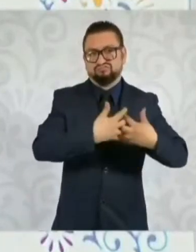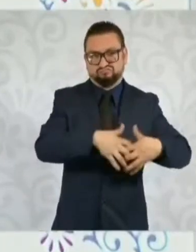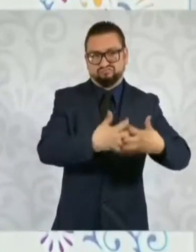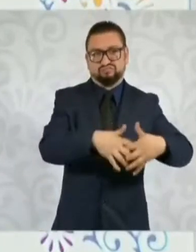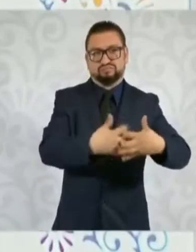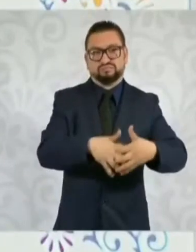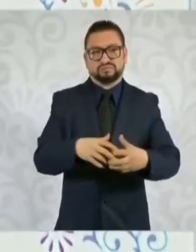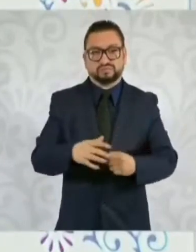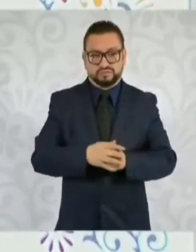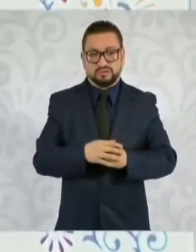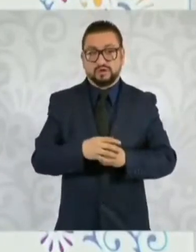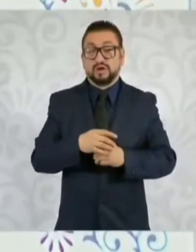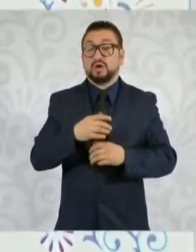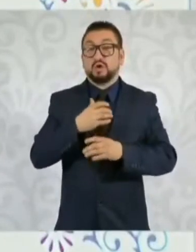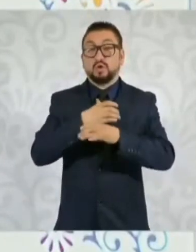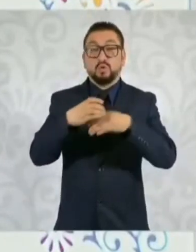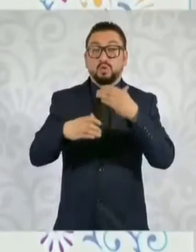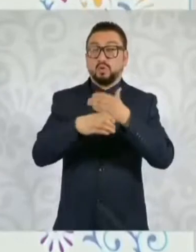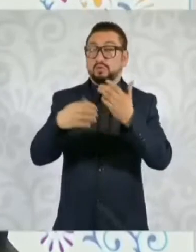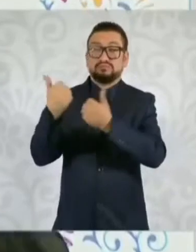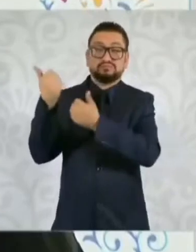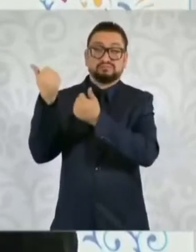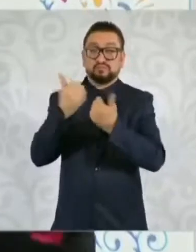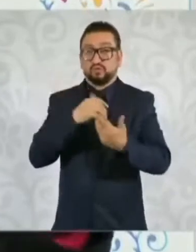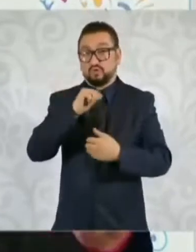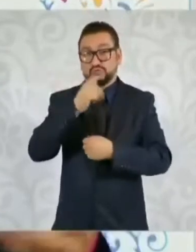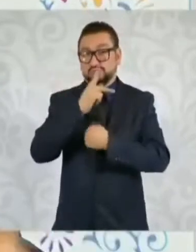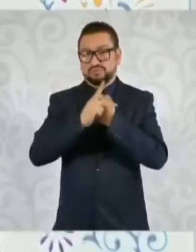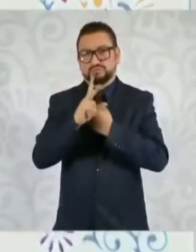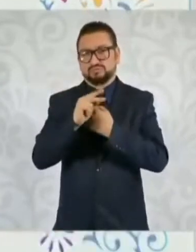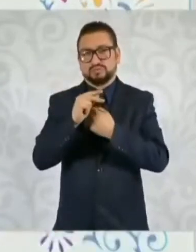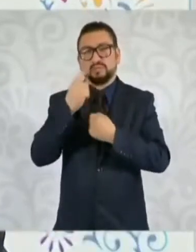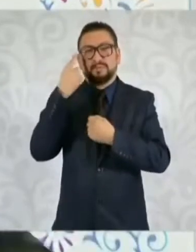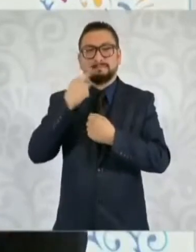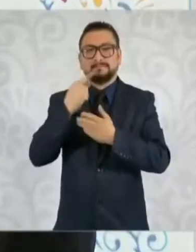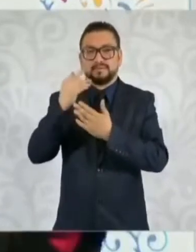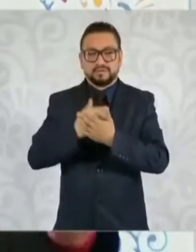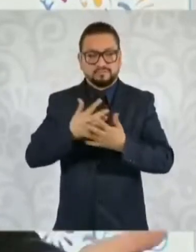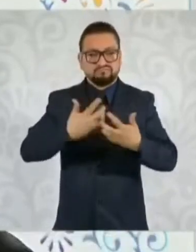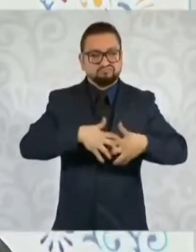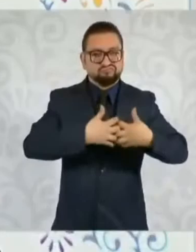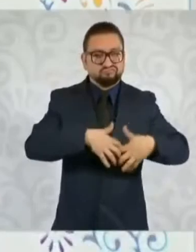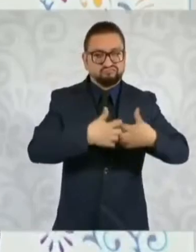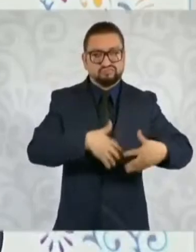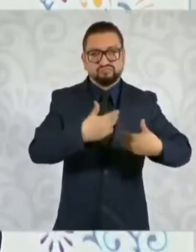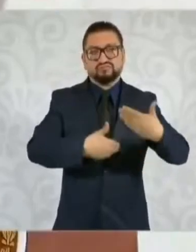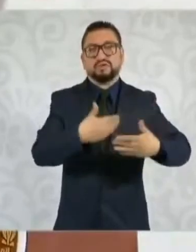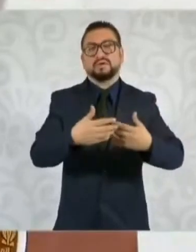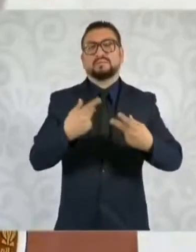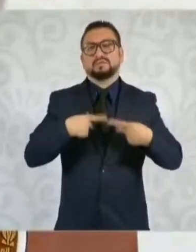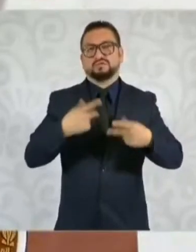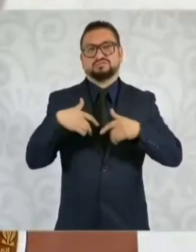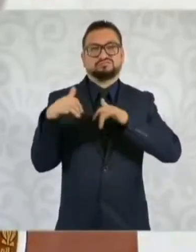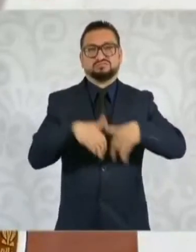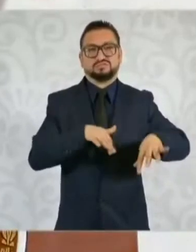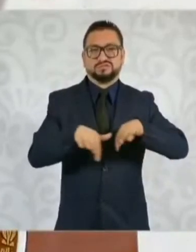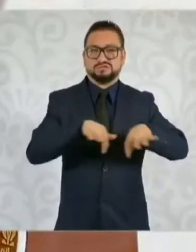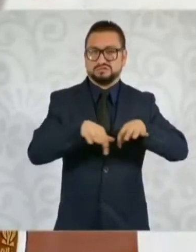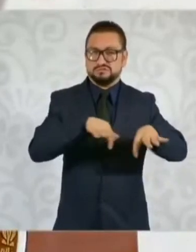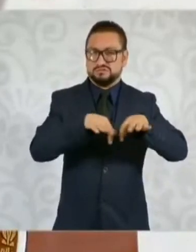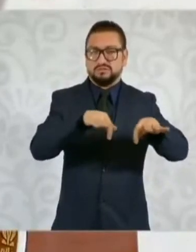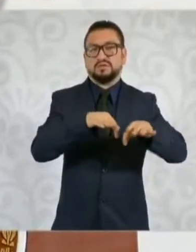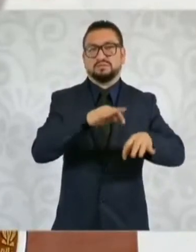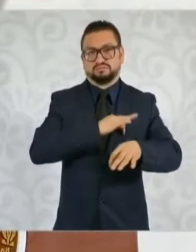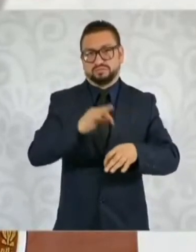importemos lo menos para que eso genere cadenas productivas, que generen empleos y otras